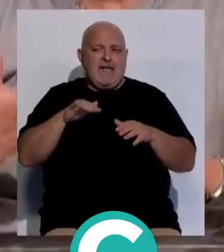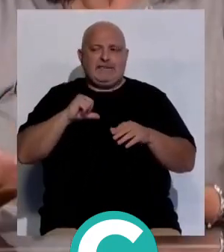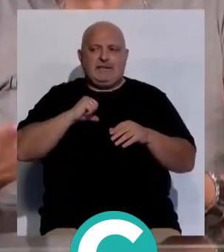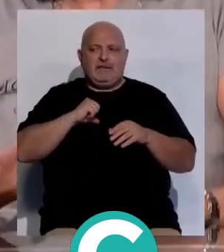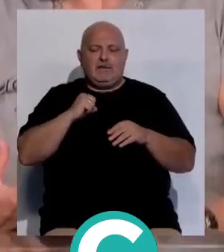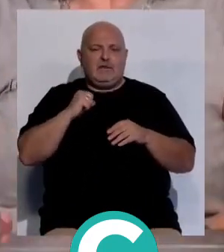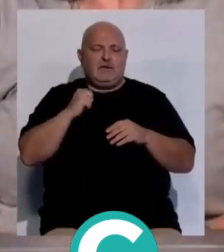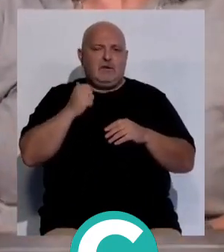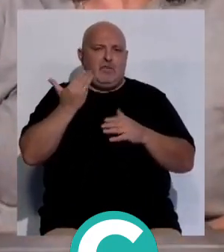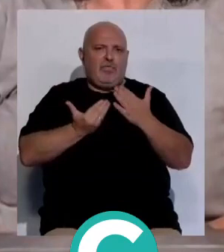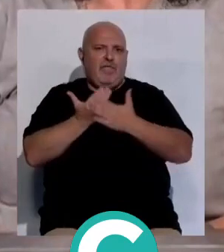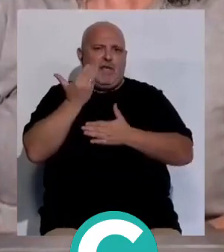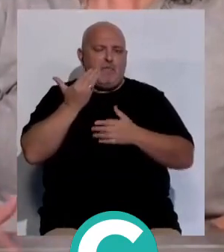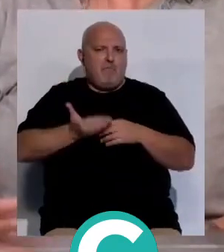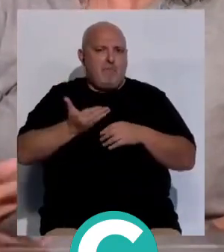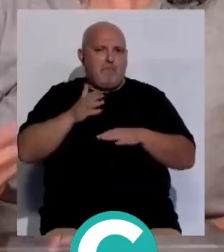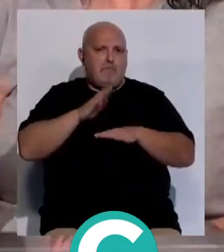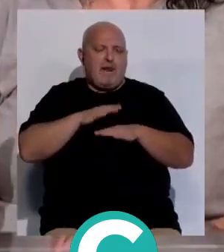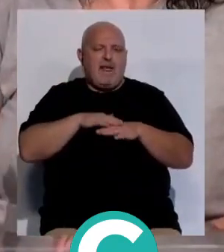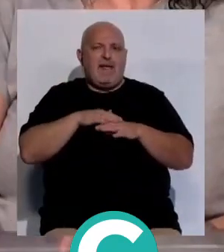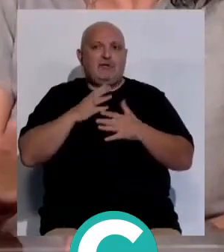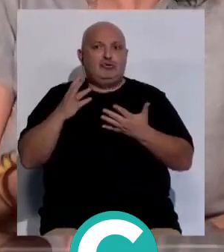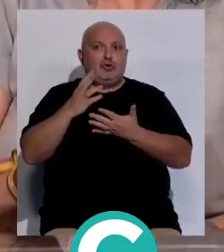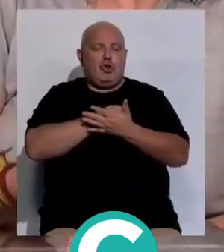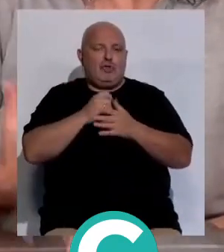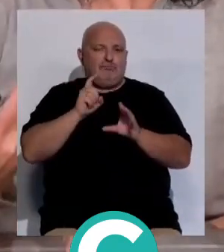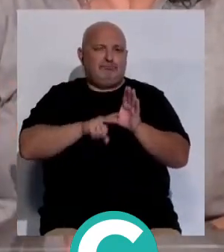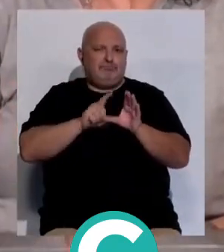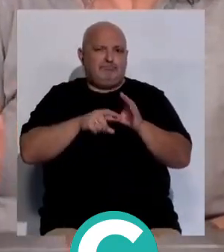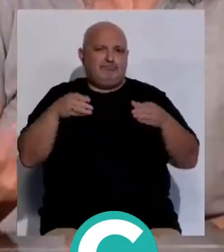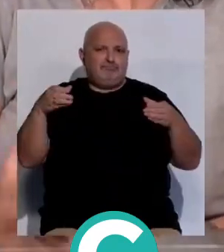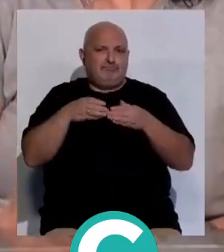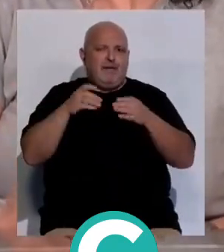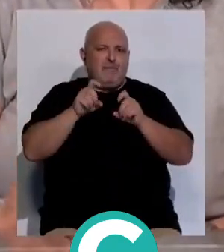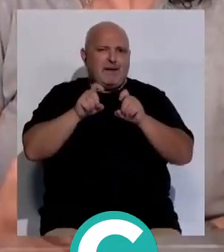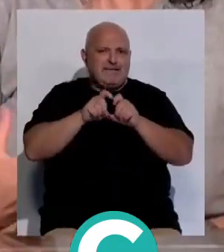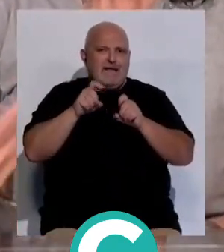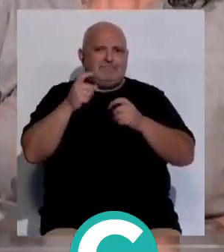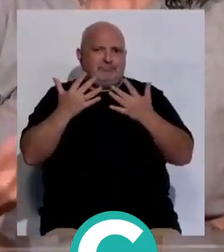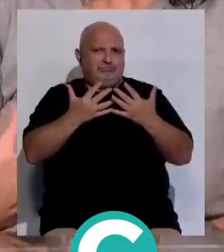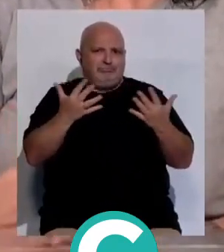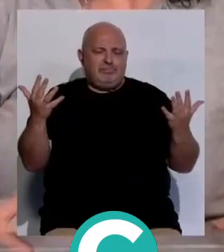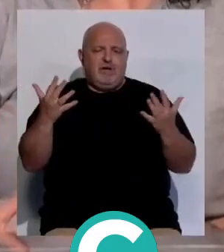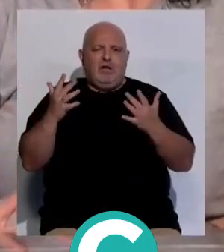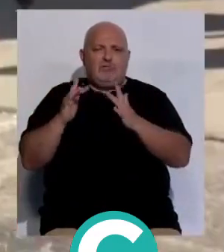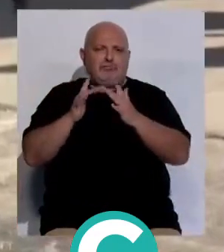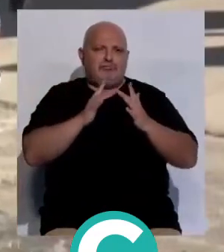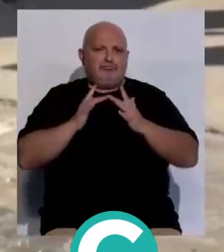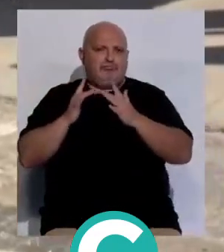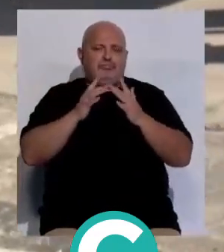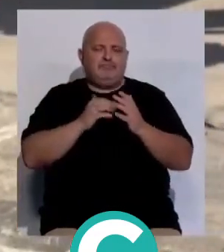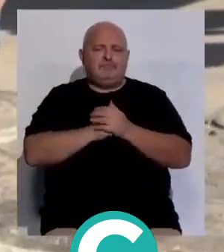día importante como para que todos los actores que estamos aquí implicados nos coordinemos.